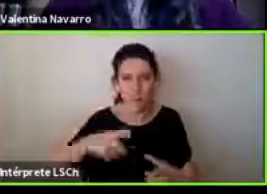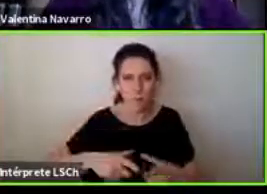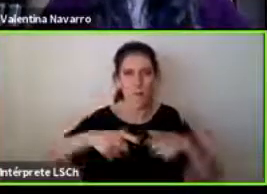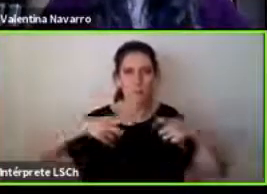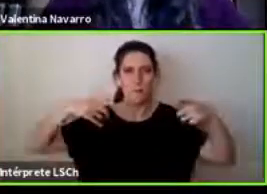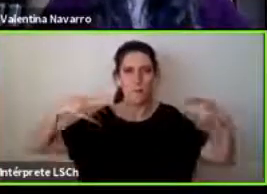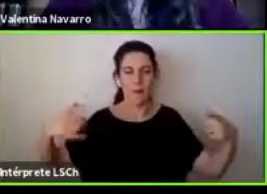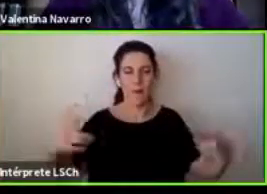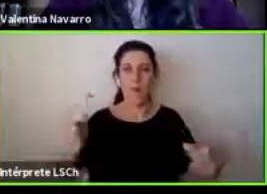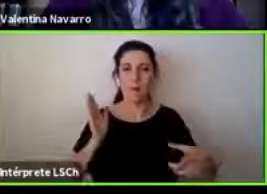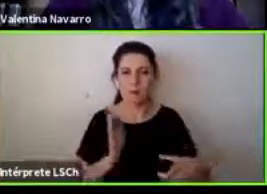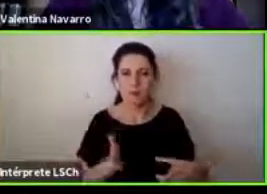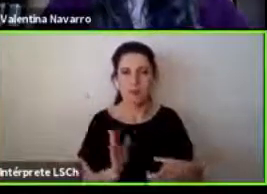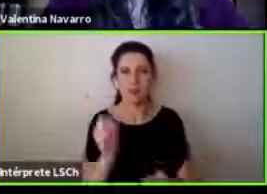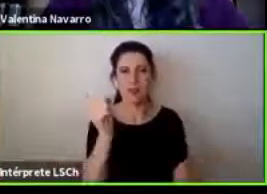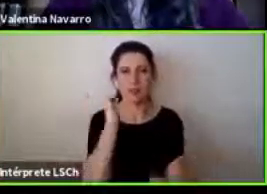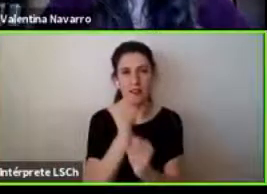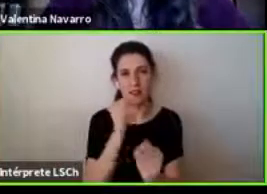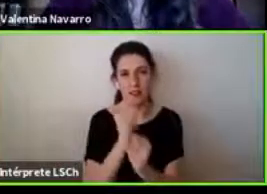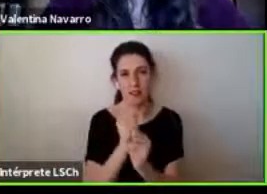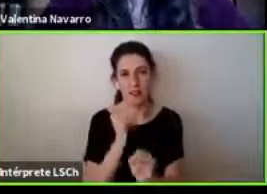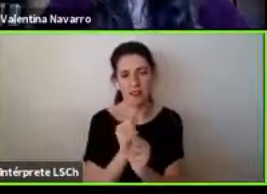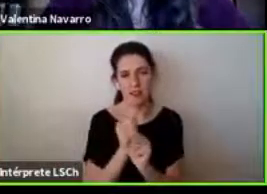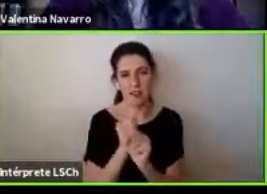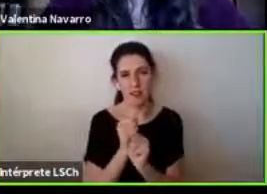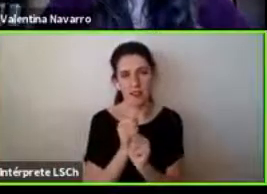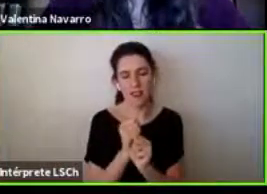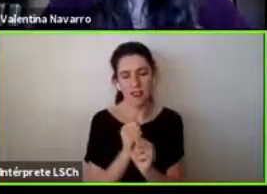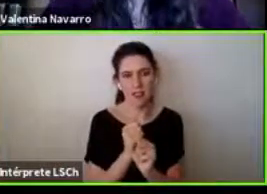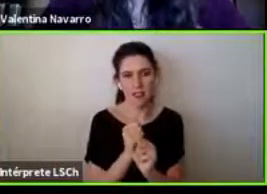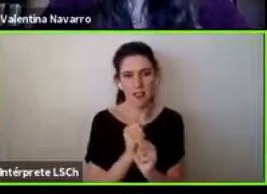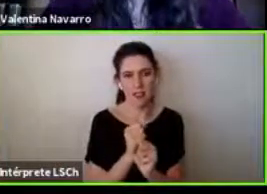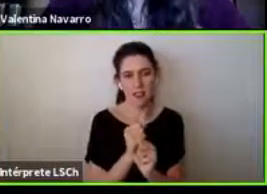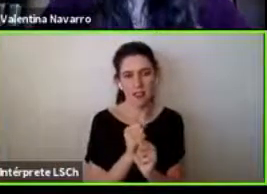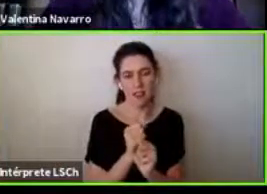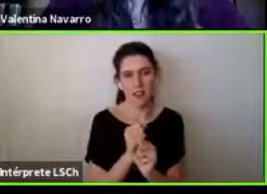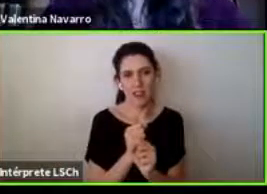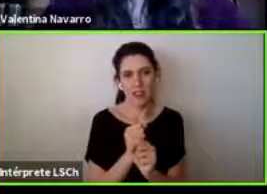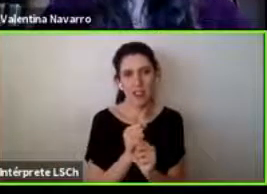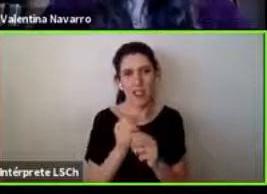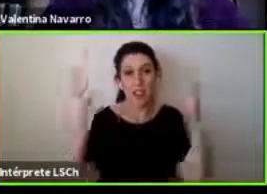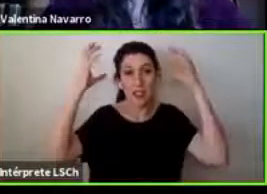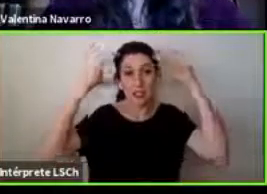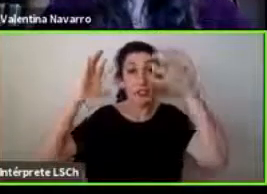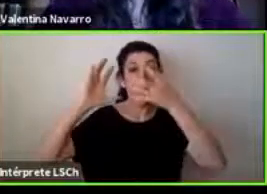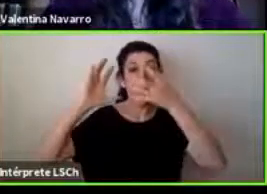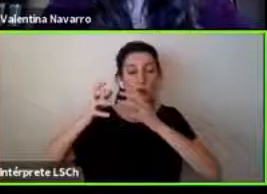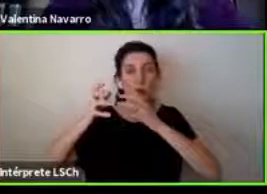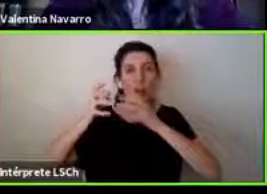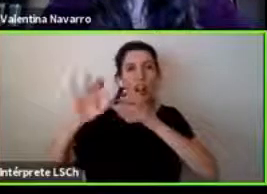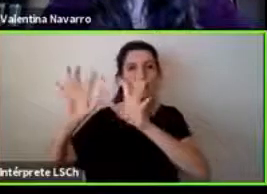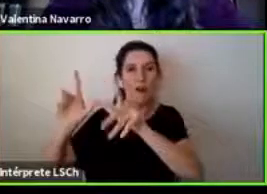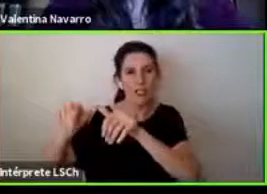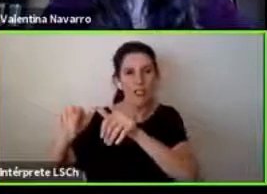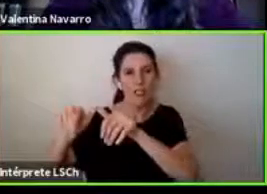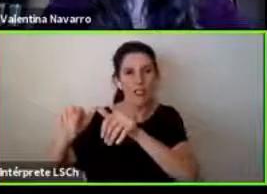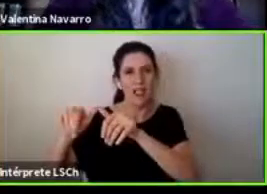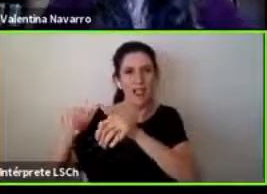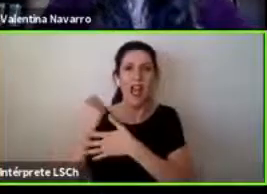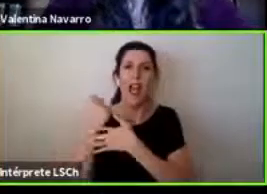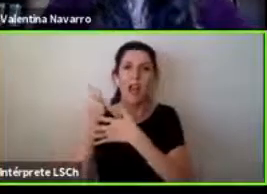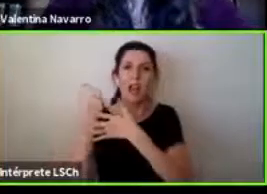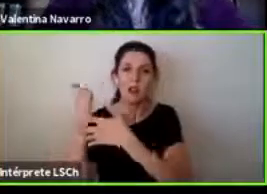esperamos realmente que el trabajo de Neuromundos les sirva a las familias a encontrar también palabras para